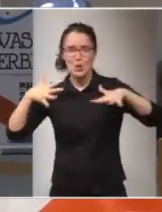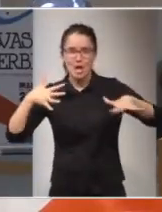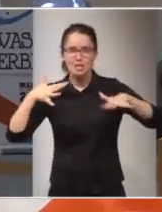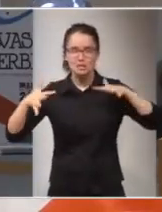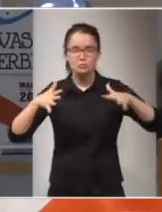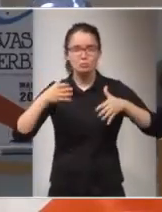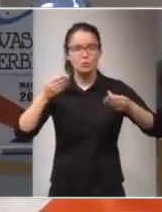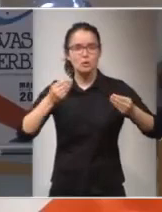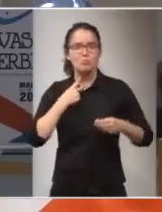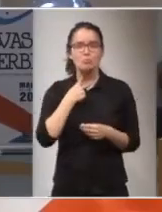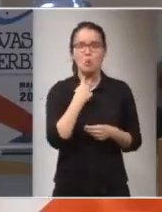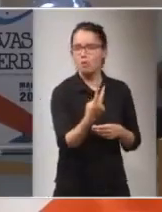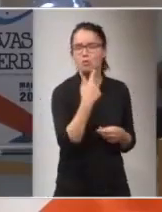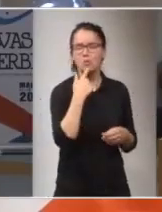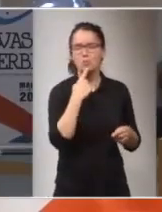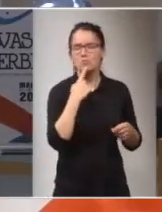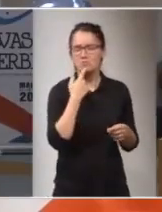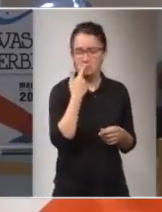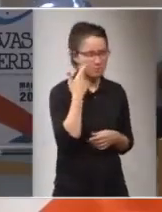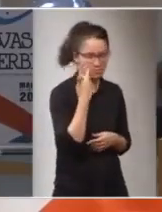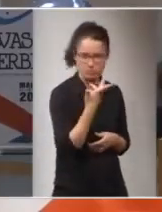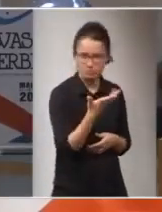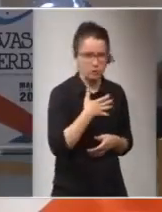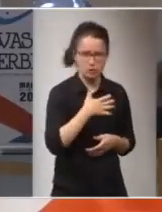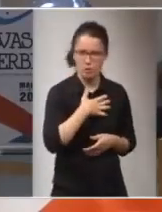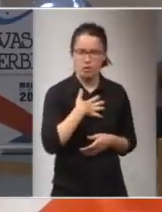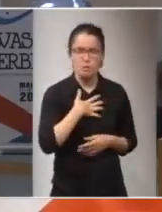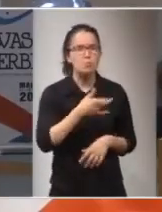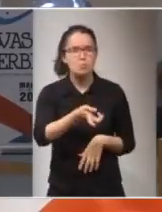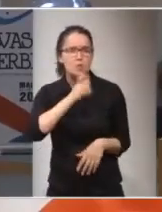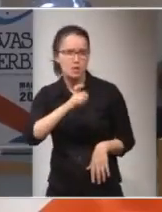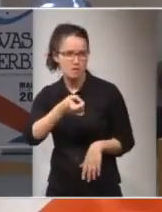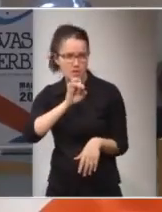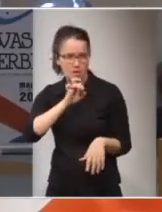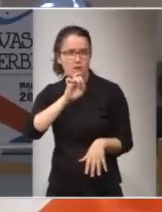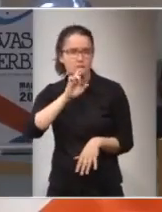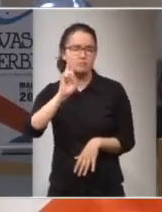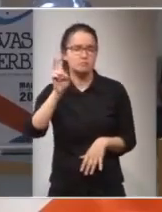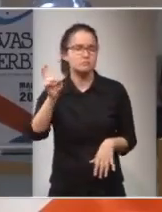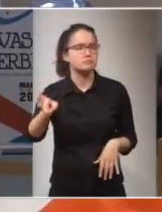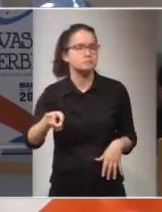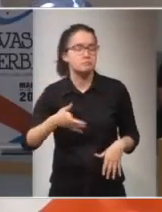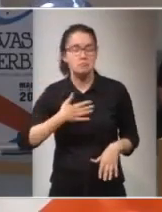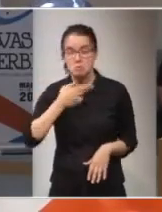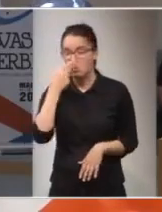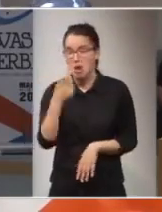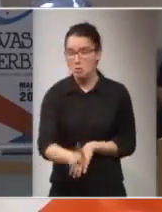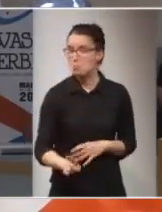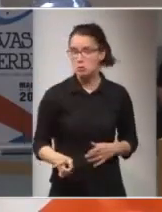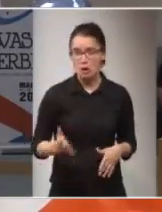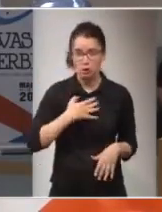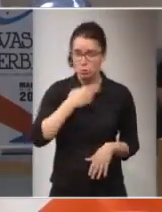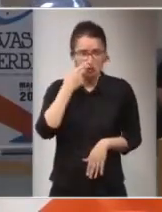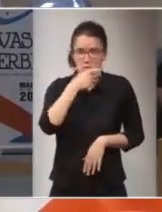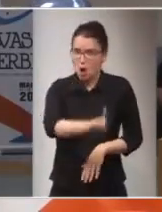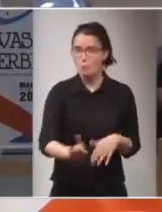hay muchas voces que nos van a decir alrededor mira no se puede eso es muy difícil a mi no me importa que no se pueda